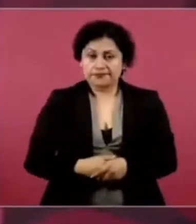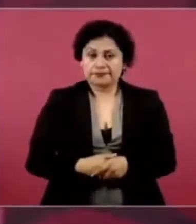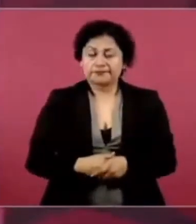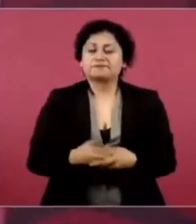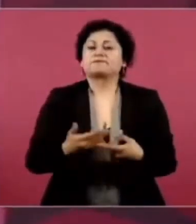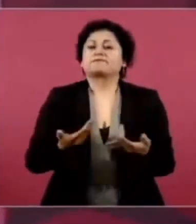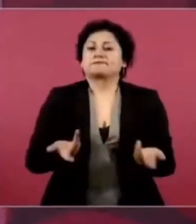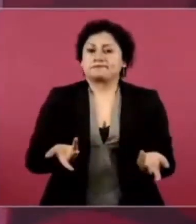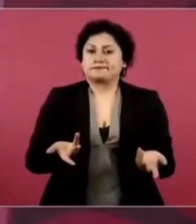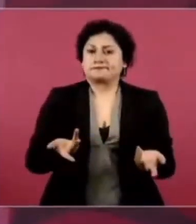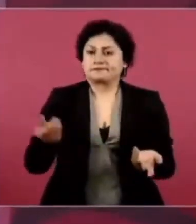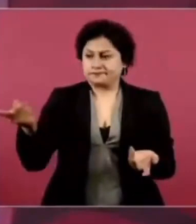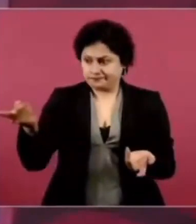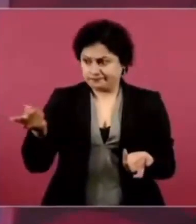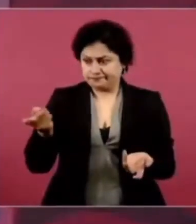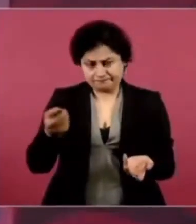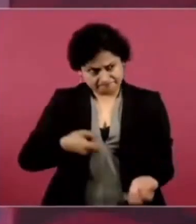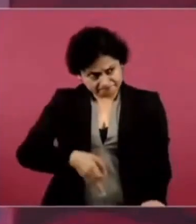Que no dan la cara.